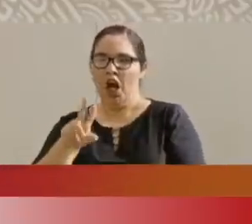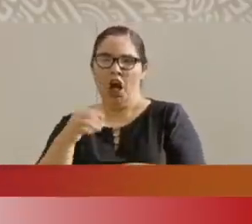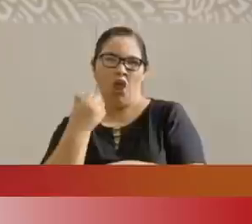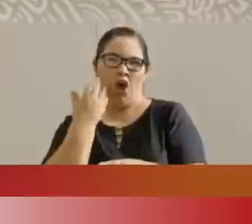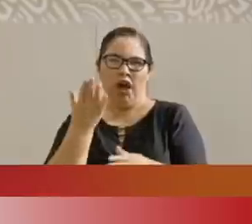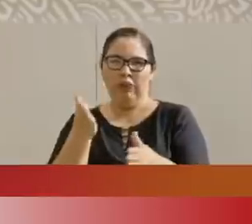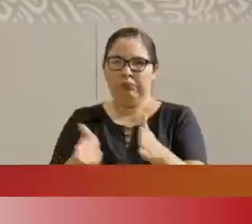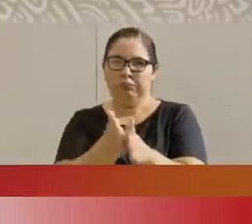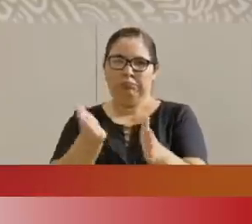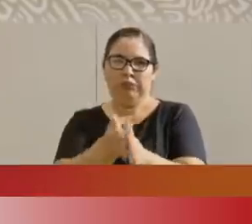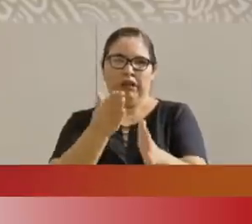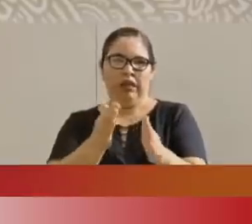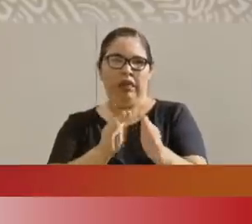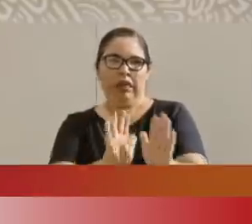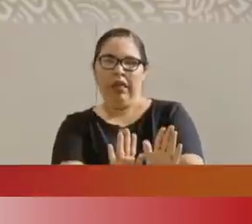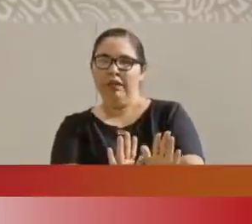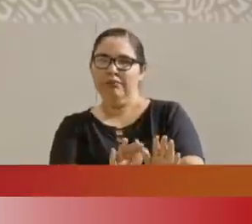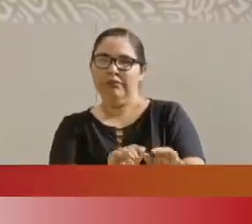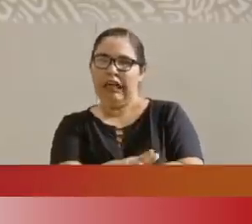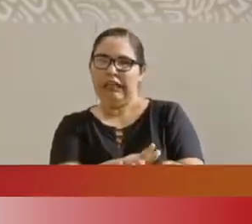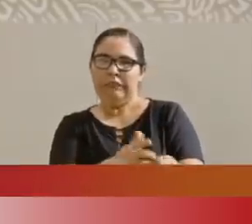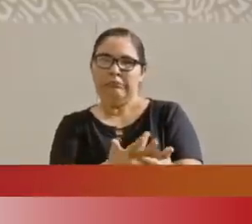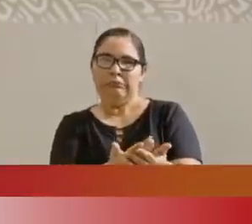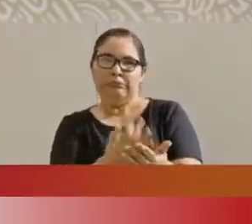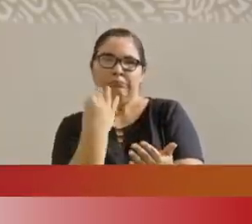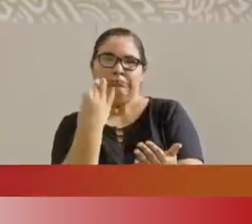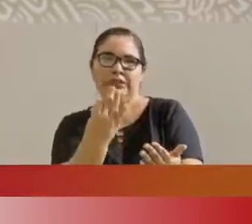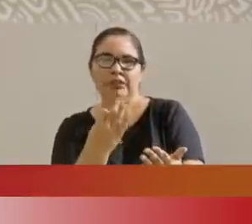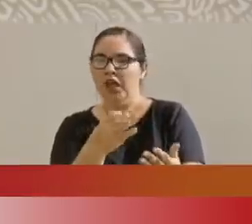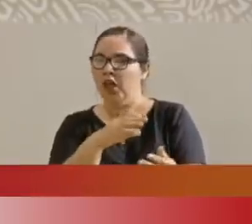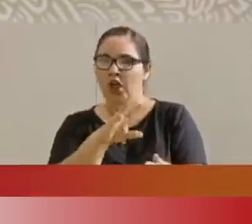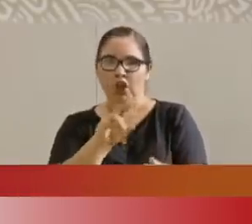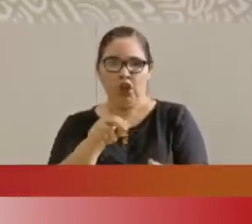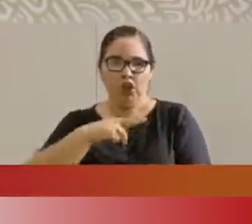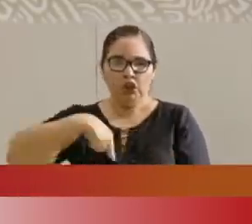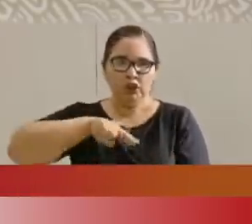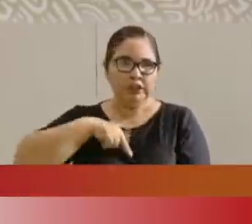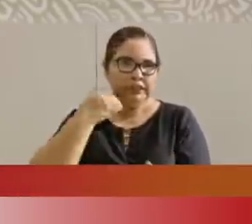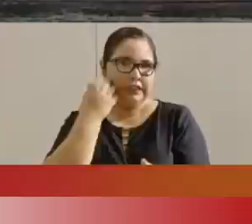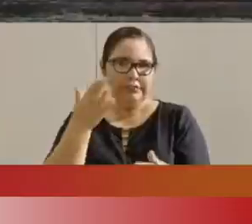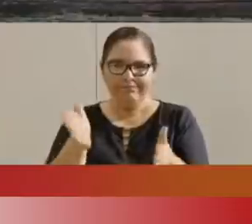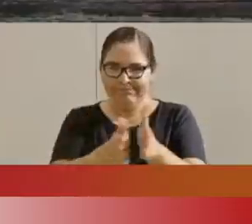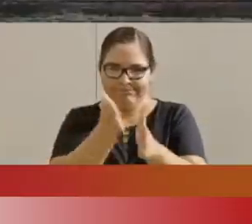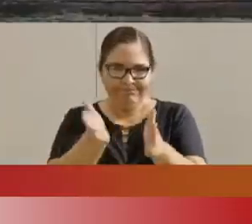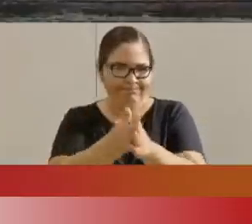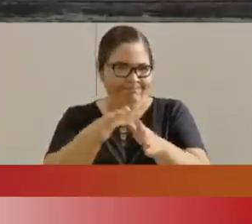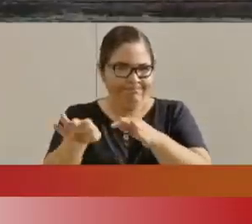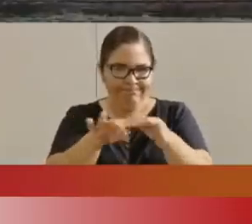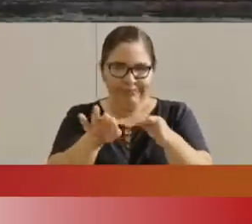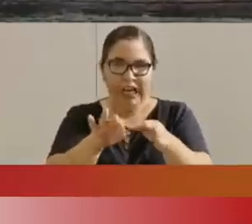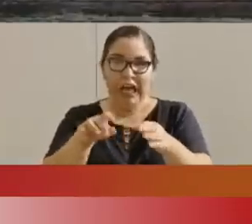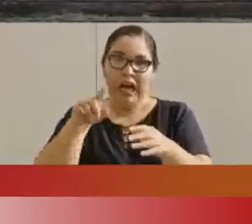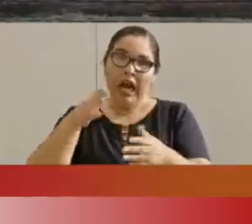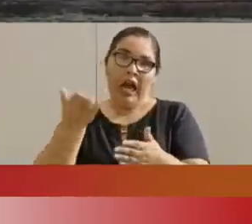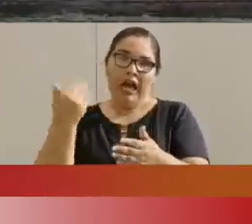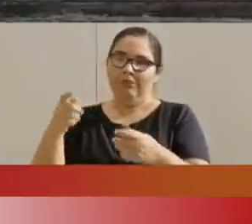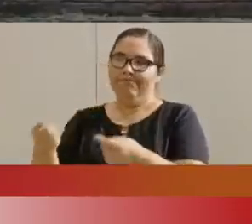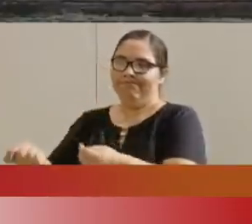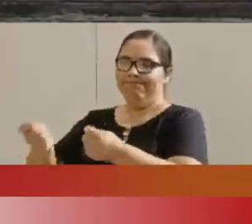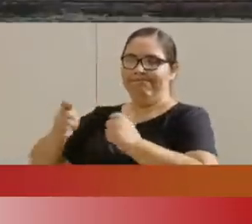en proceso, inconclusas. Nosotros heredamos muchas obras